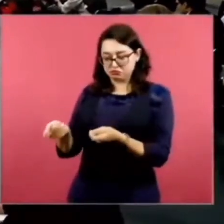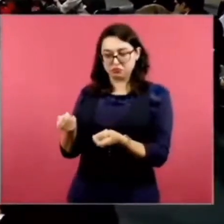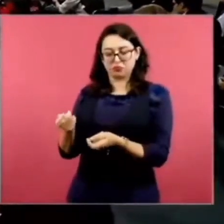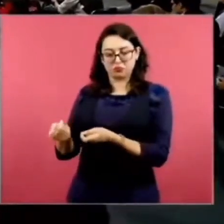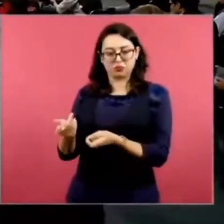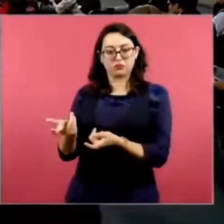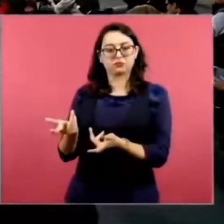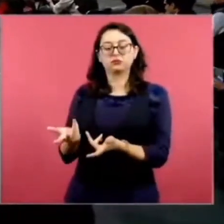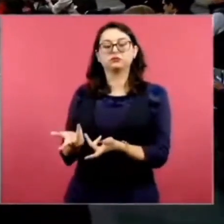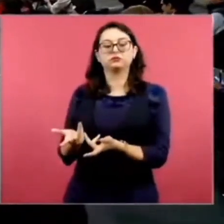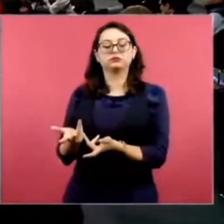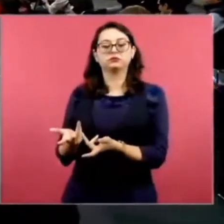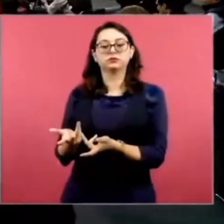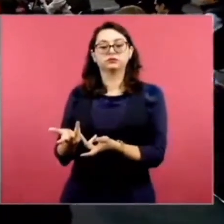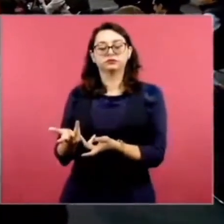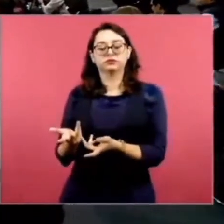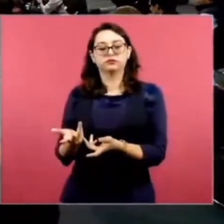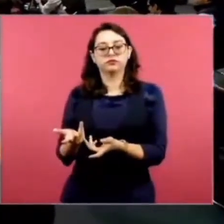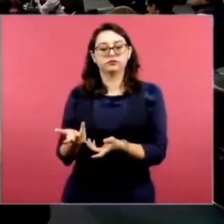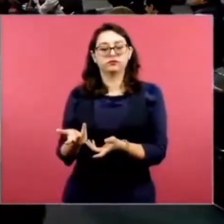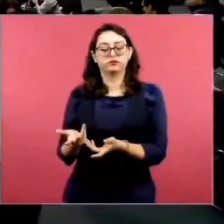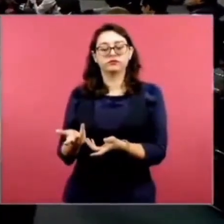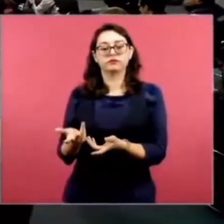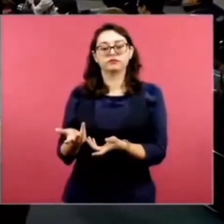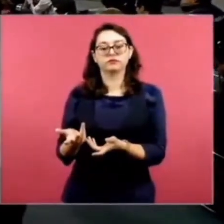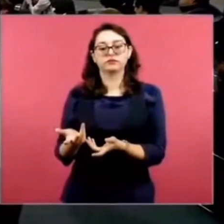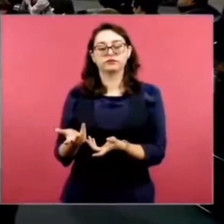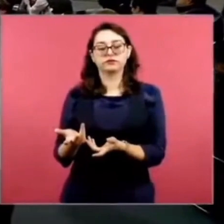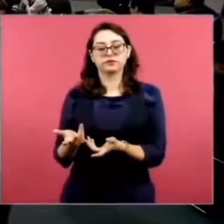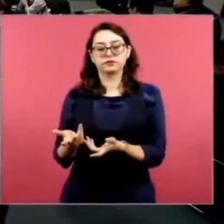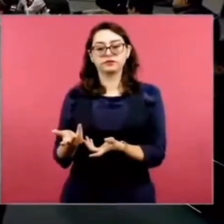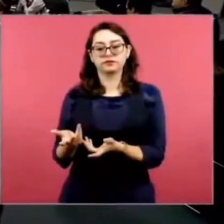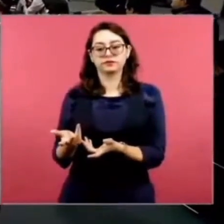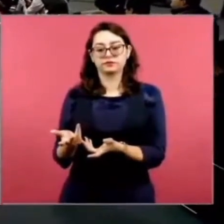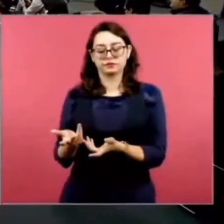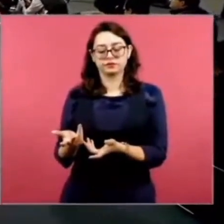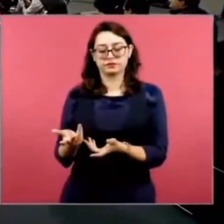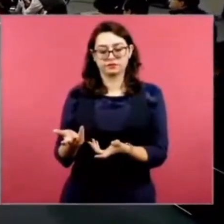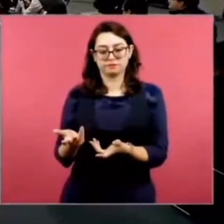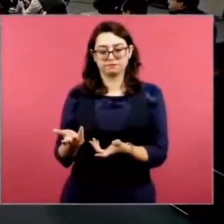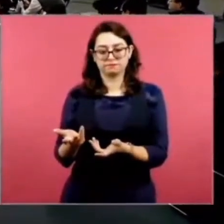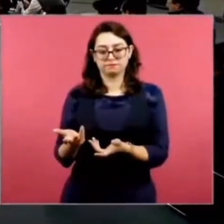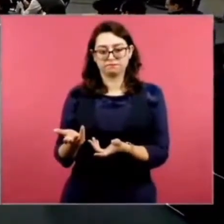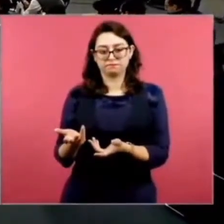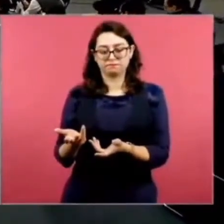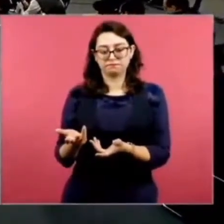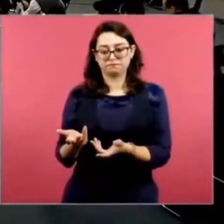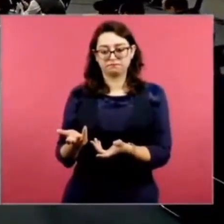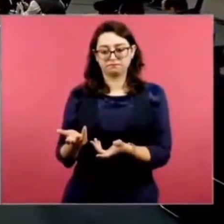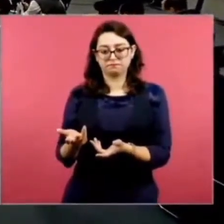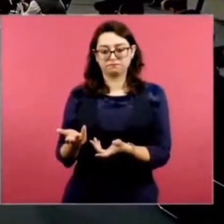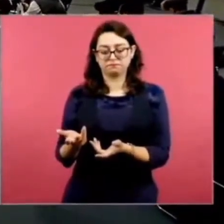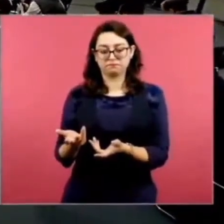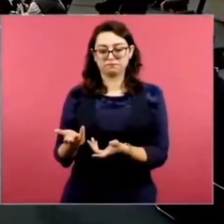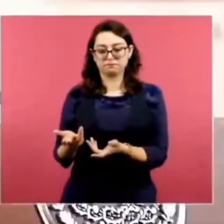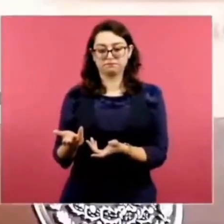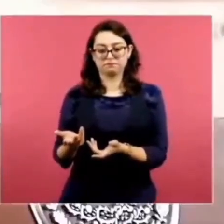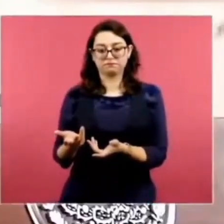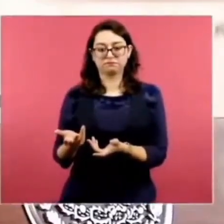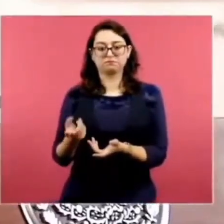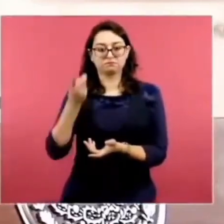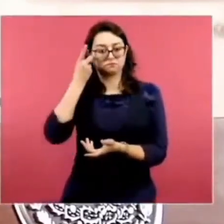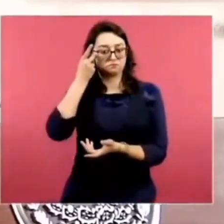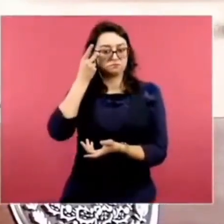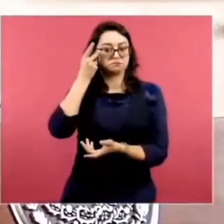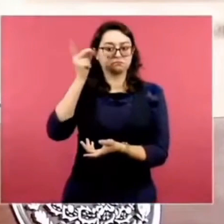y se convierten en los